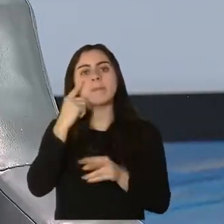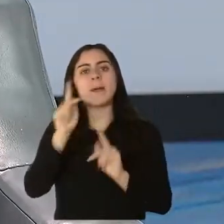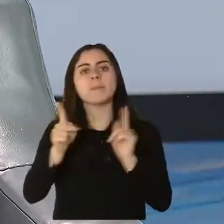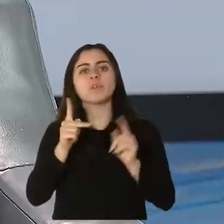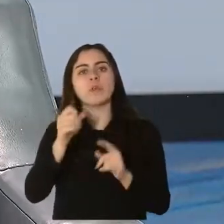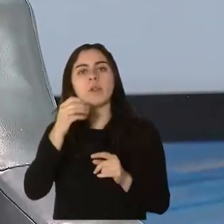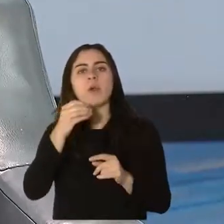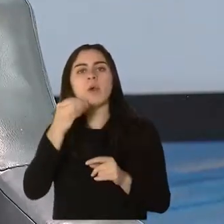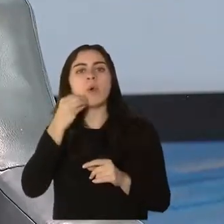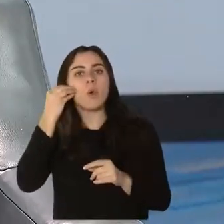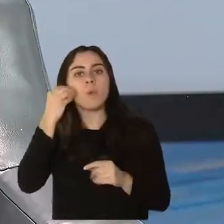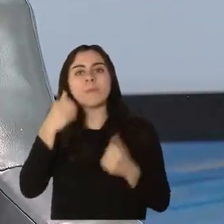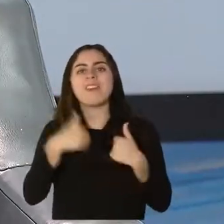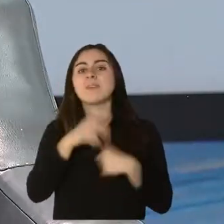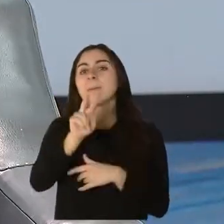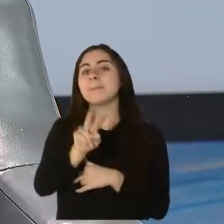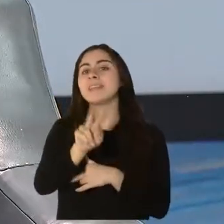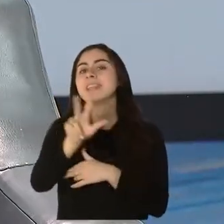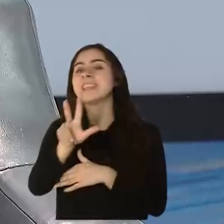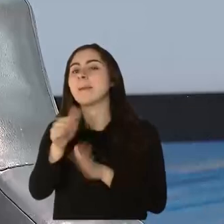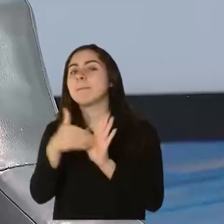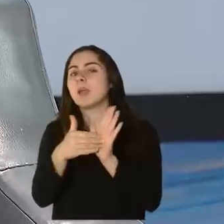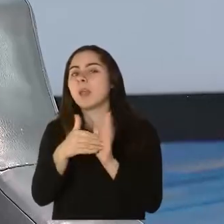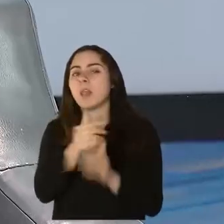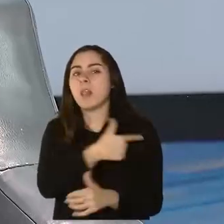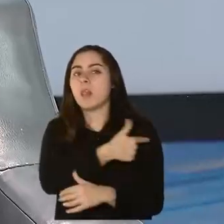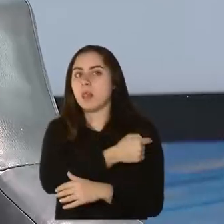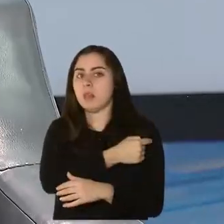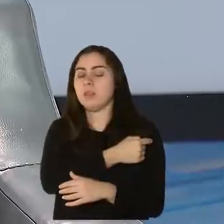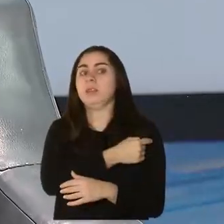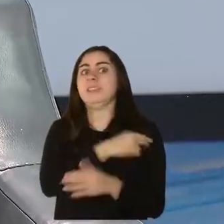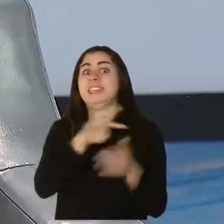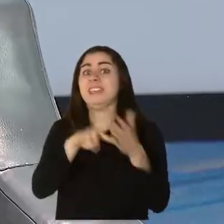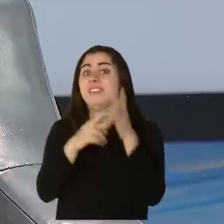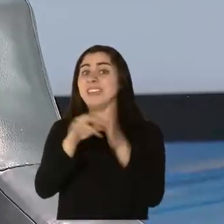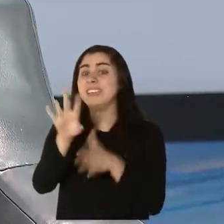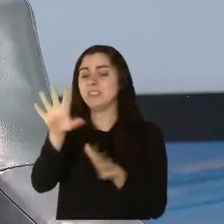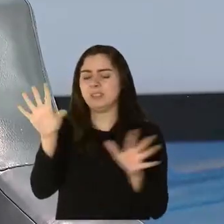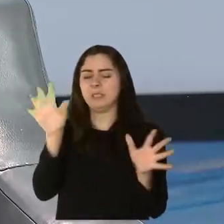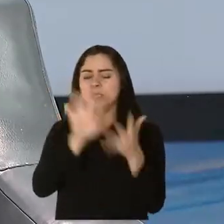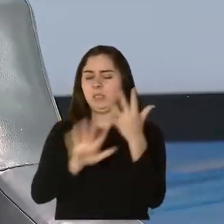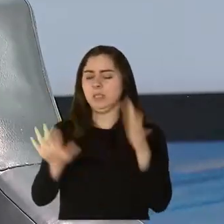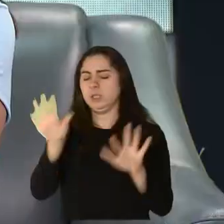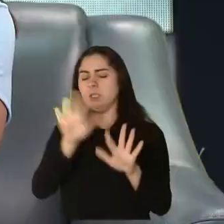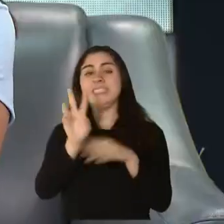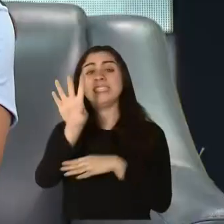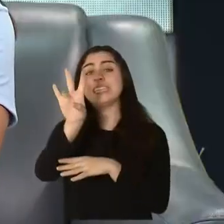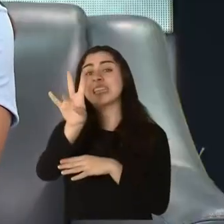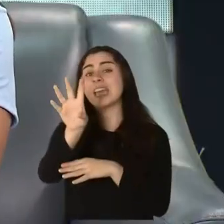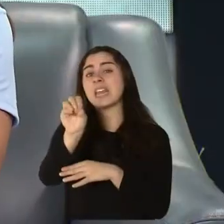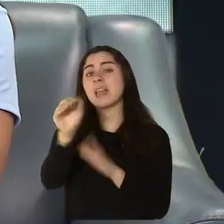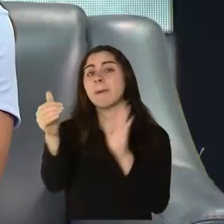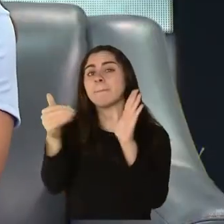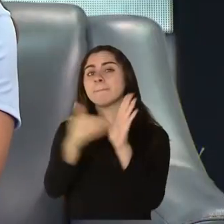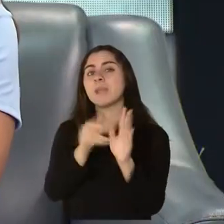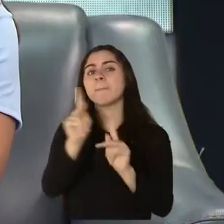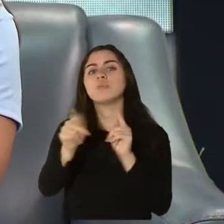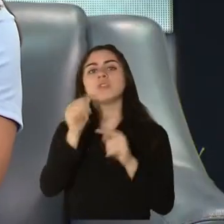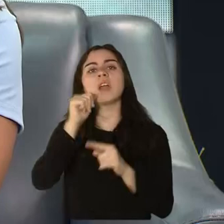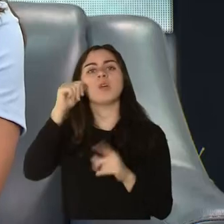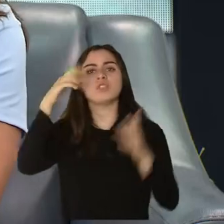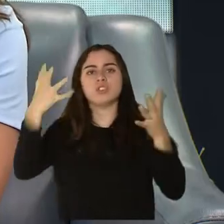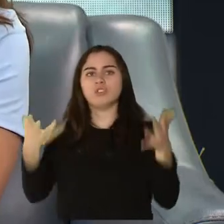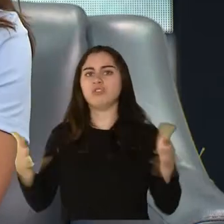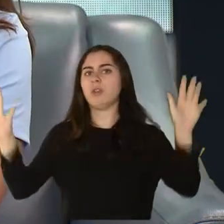.000 dosis. si tú sumas esas dos pérdidas, son más de 70.000 adultos mayores vacunados. Y eso empezó un poco más tarde porque eso